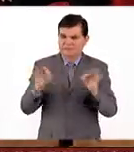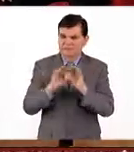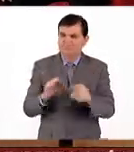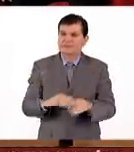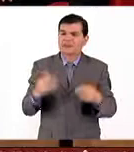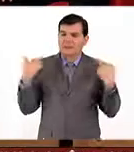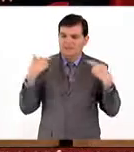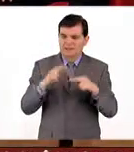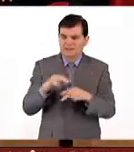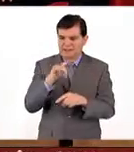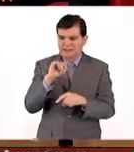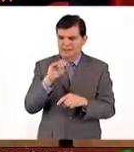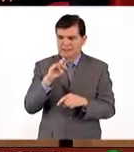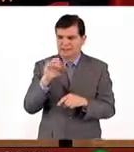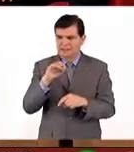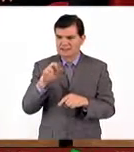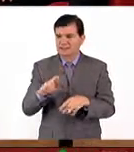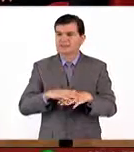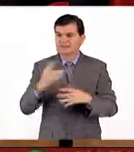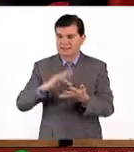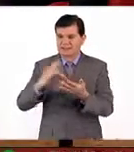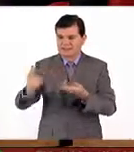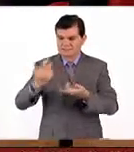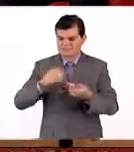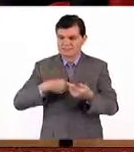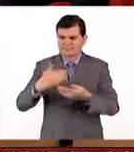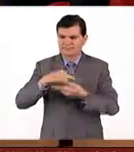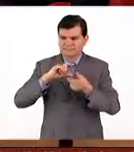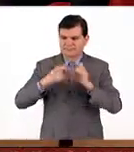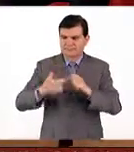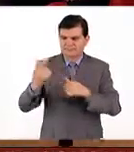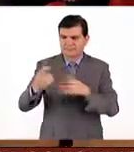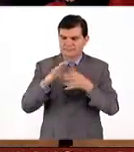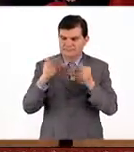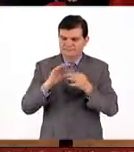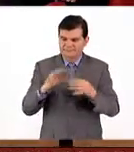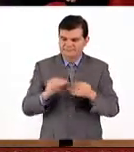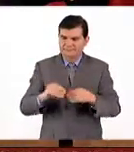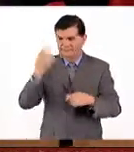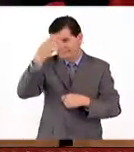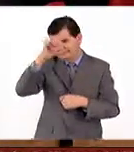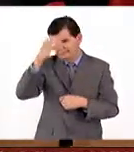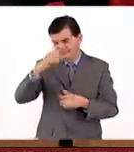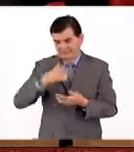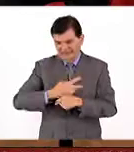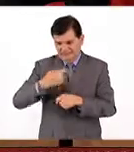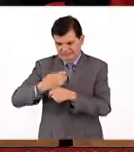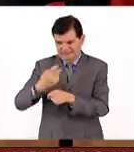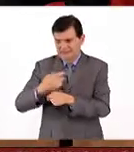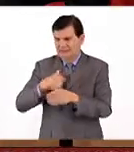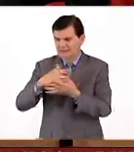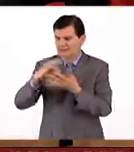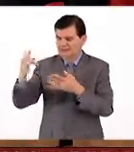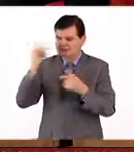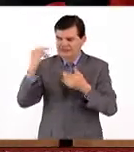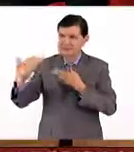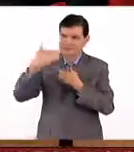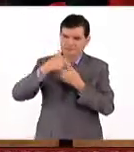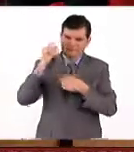Muy bien, maestra Linda Balcázar, muchísimas gracias por estar en México el día y compartirnos esta importante experiencia. invitarme y los esperamos mañana. Claro que sí, vamos a estar.